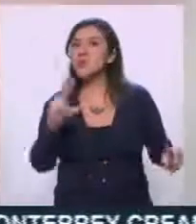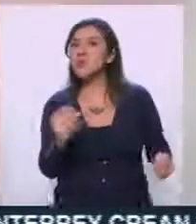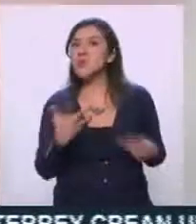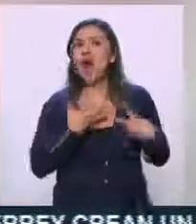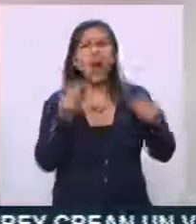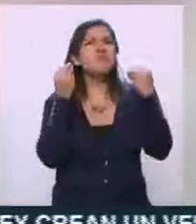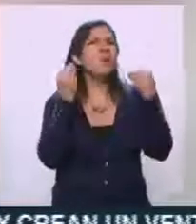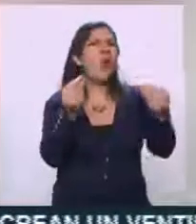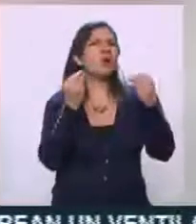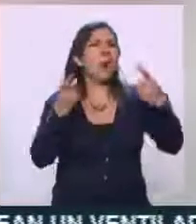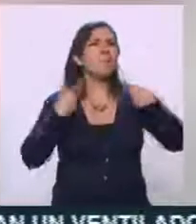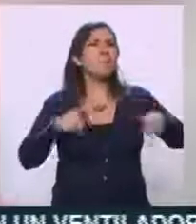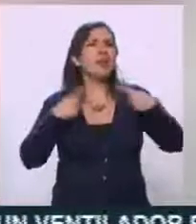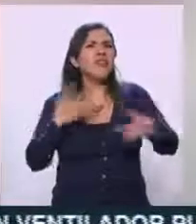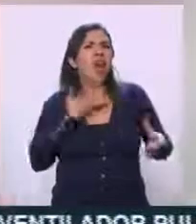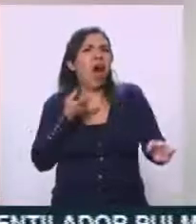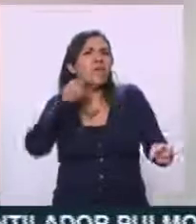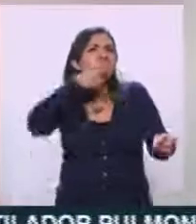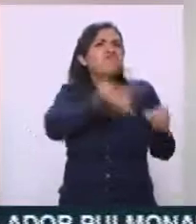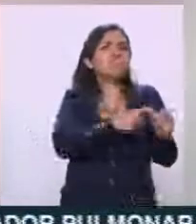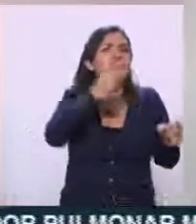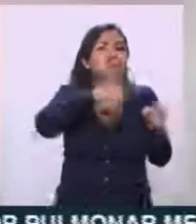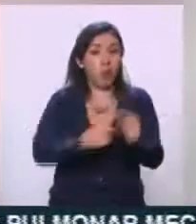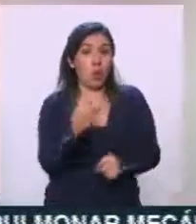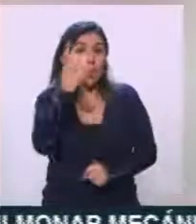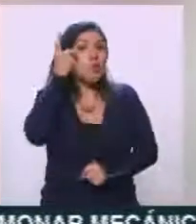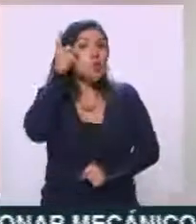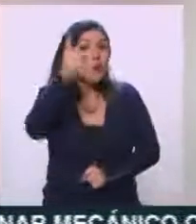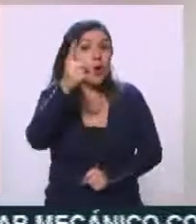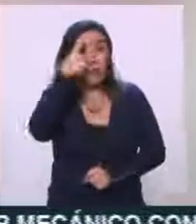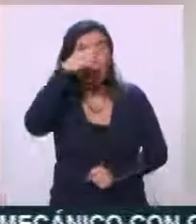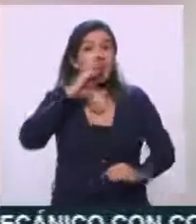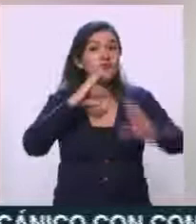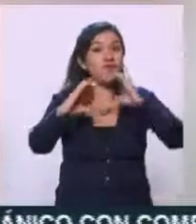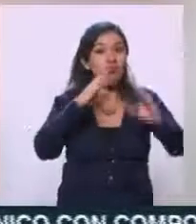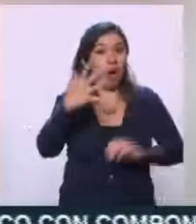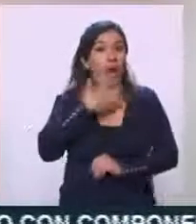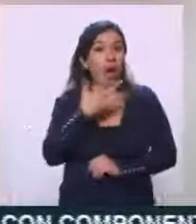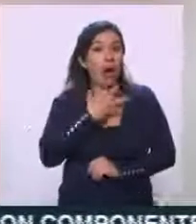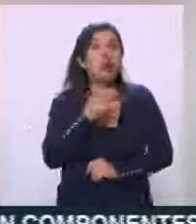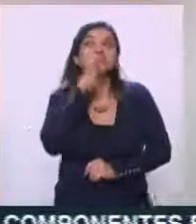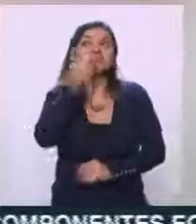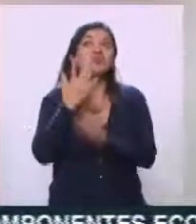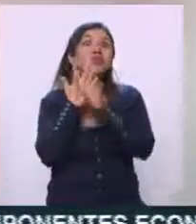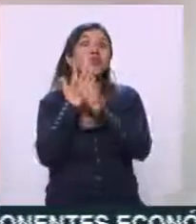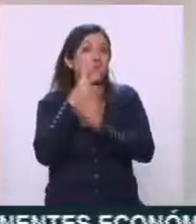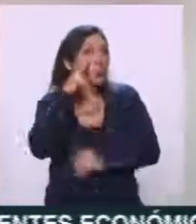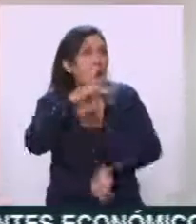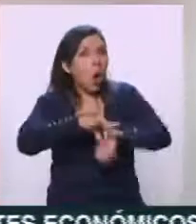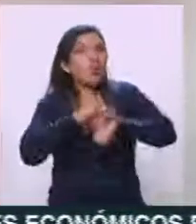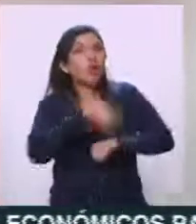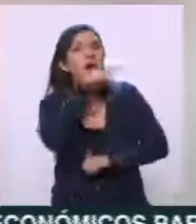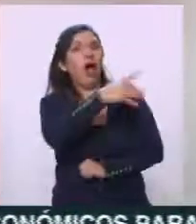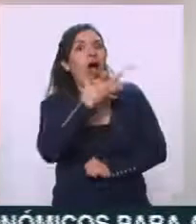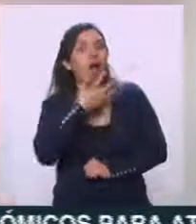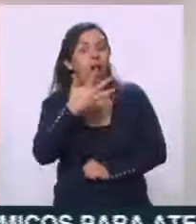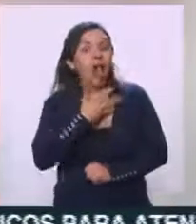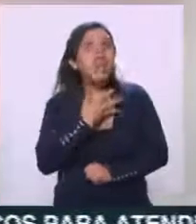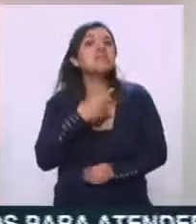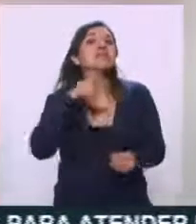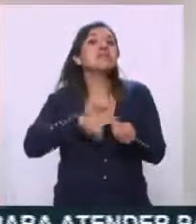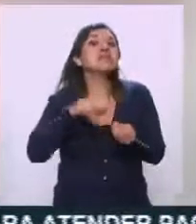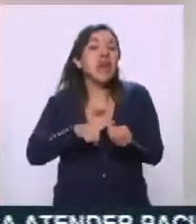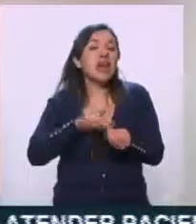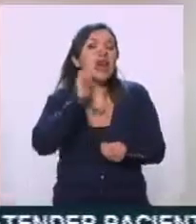mucha gente, incluso se habla ahí de un dueño de un medio de comunicación, en varios testimonios ante la autoridad, que